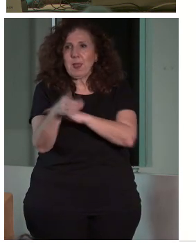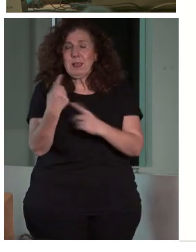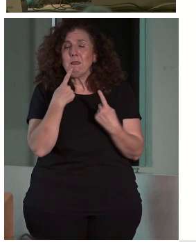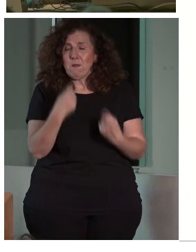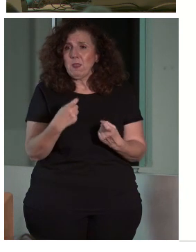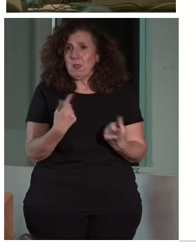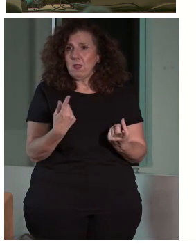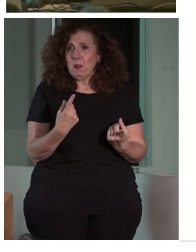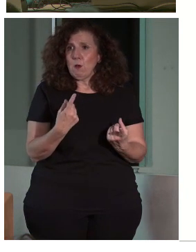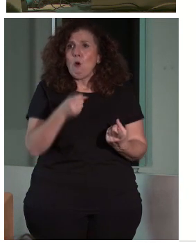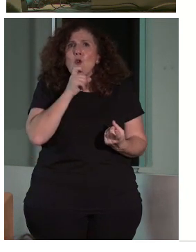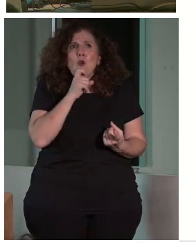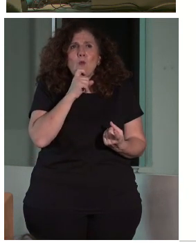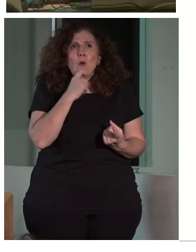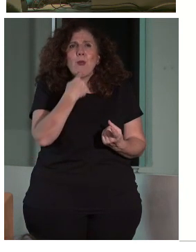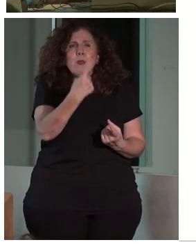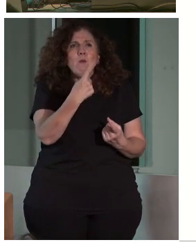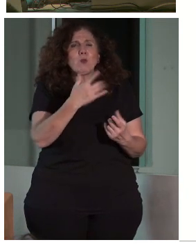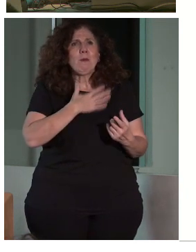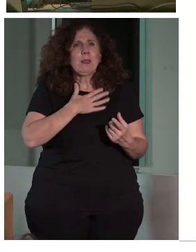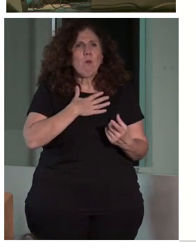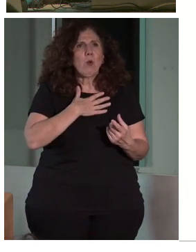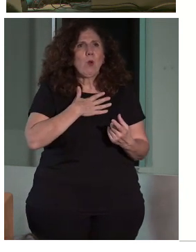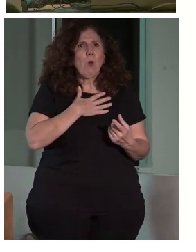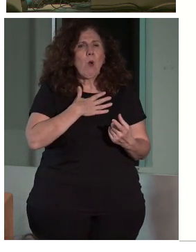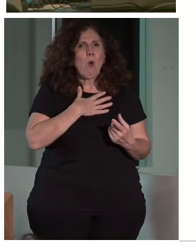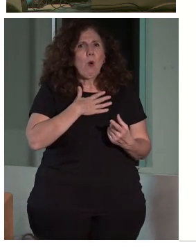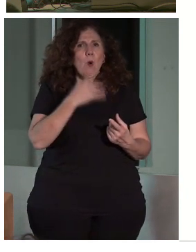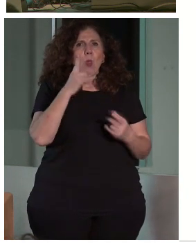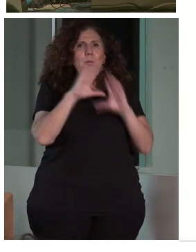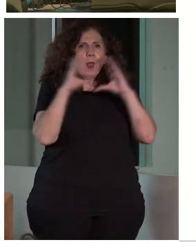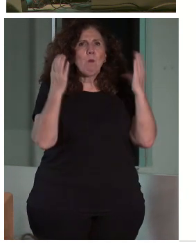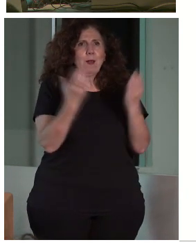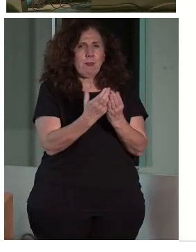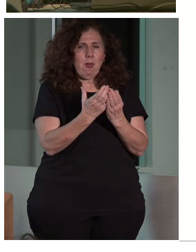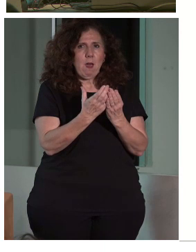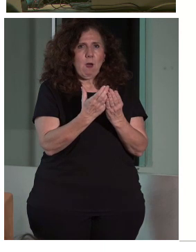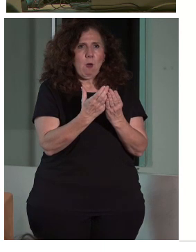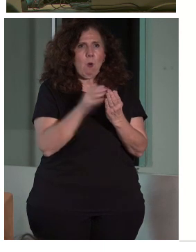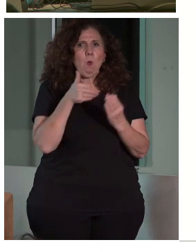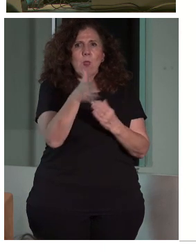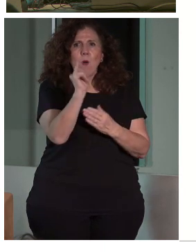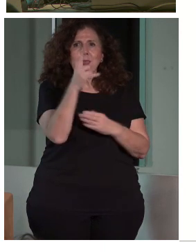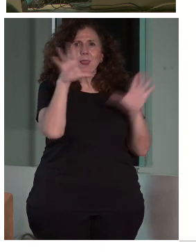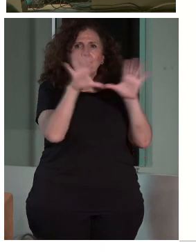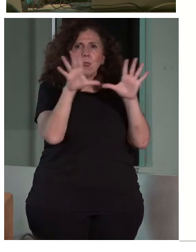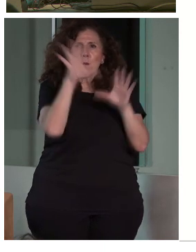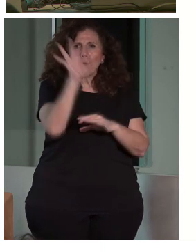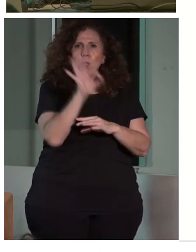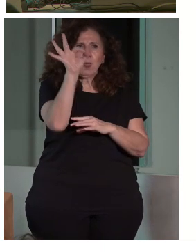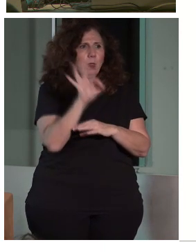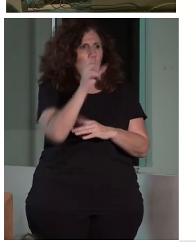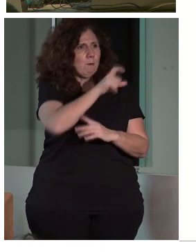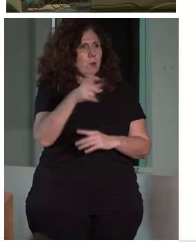difícil. ¿Cómo llamamos patrimonio de la humanidad? Algo que un sector como el 10% de la población, que decíamos antes, no puede